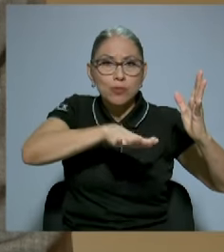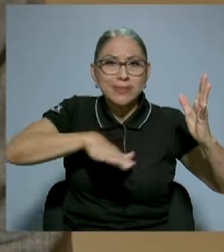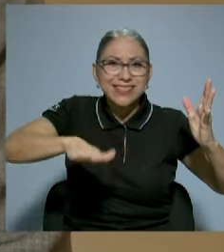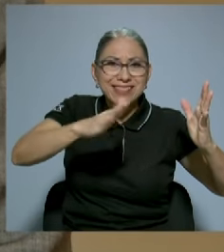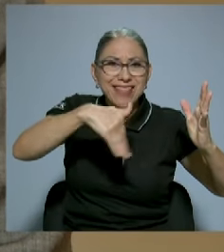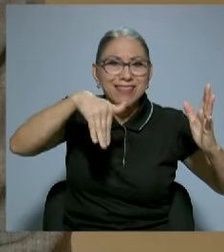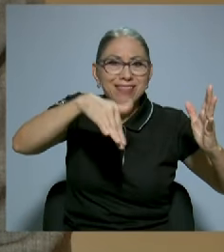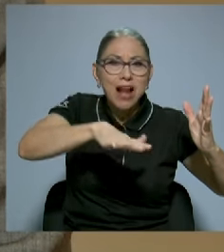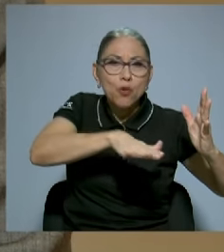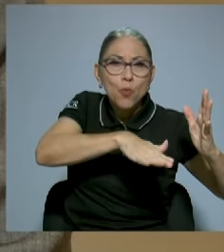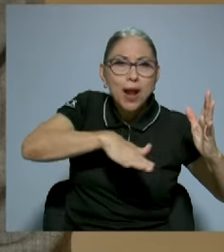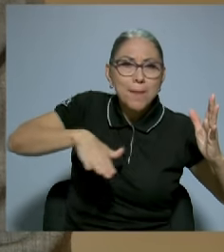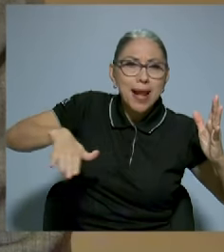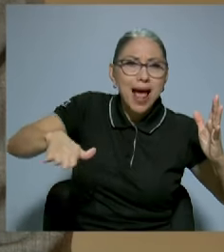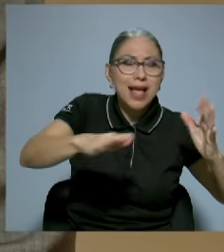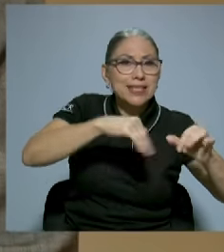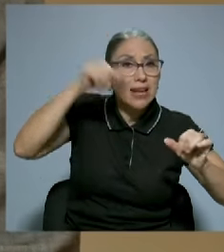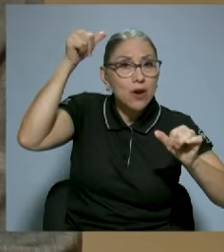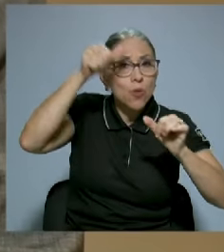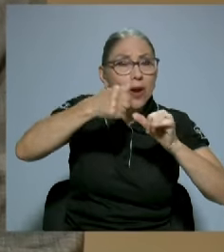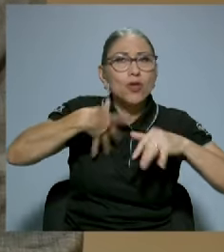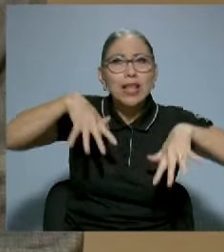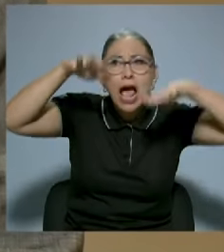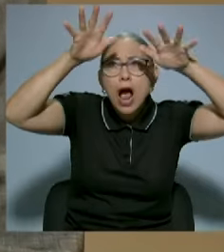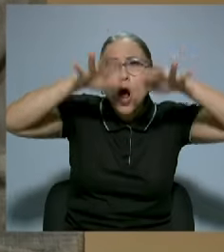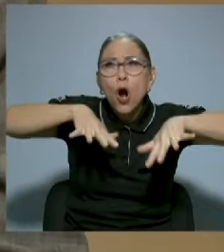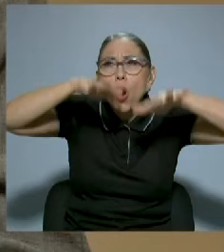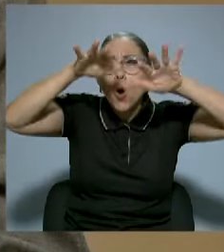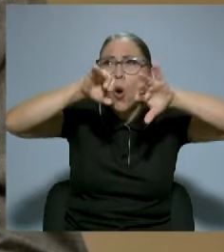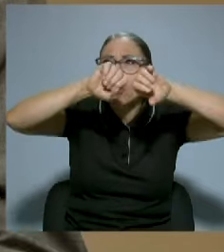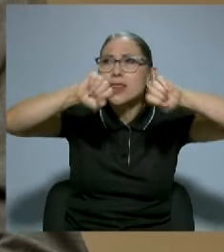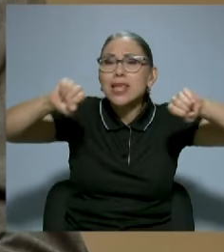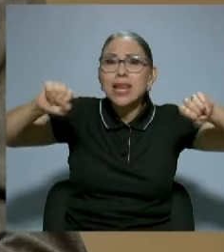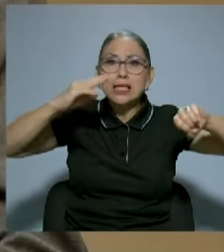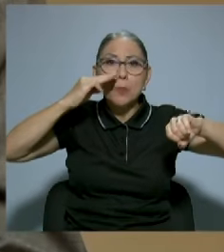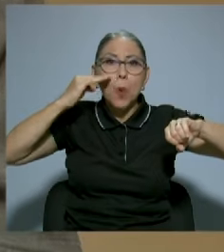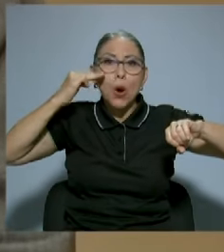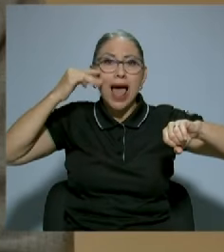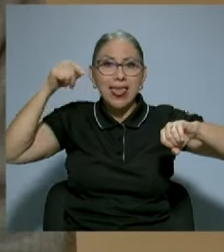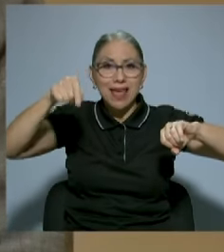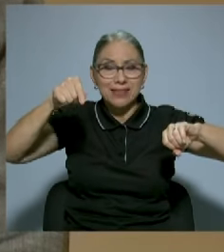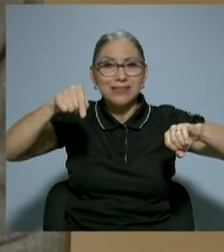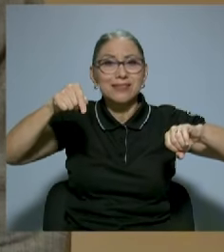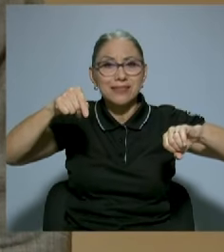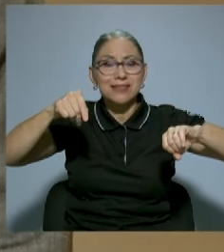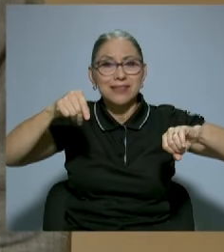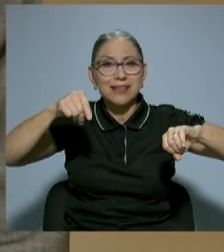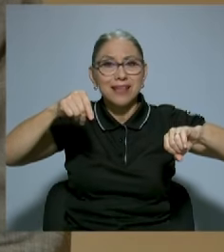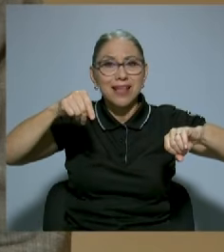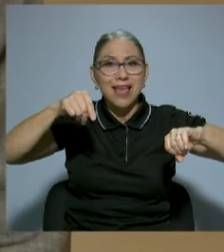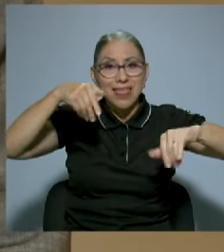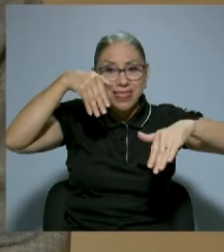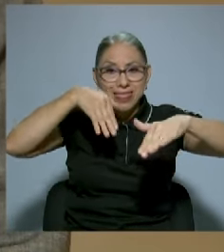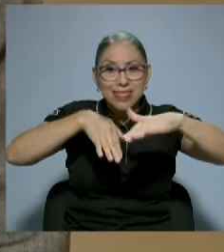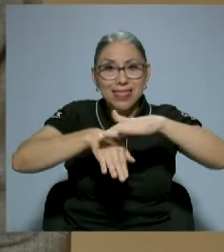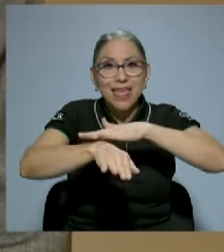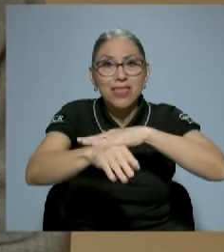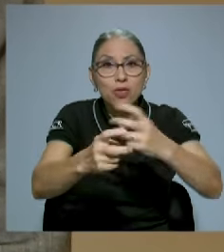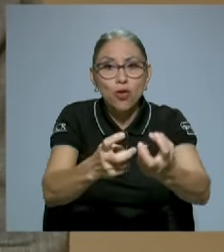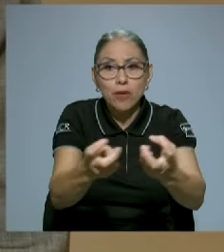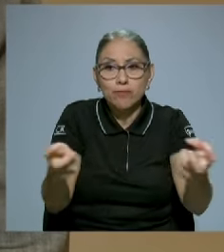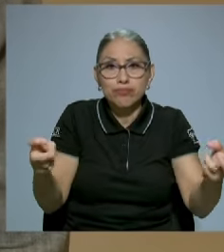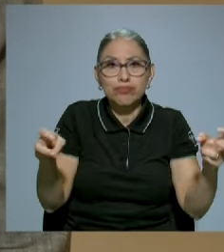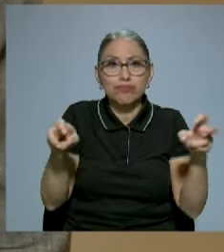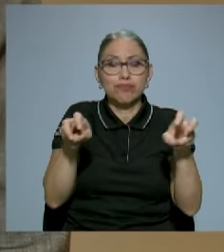cortinas, recuerdo, moradas al interno del plenario. Y era un lugar muy